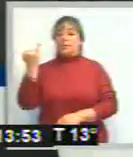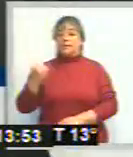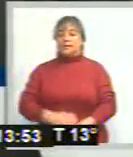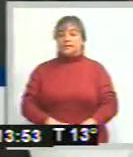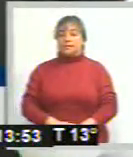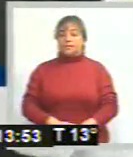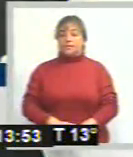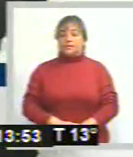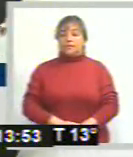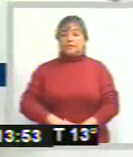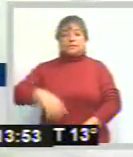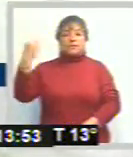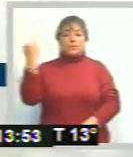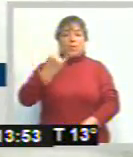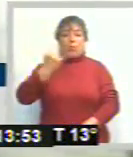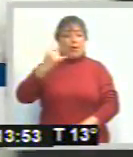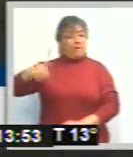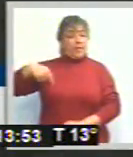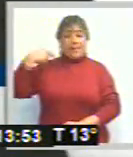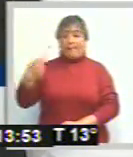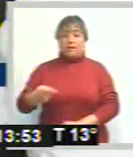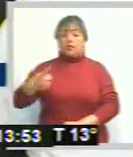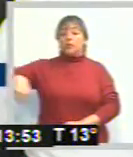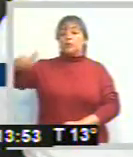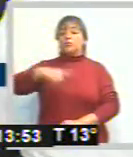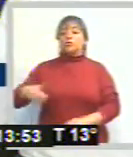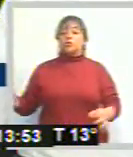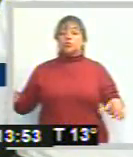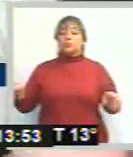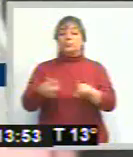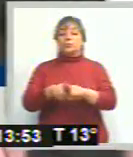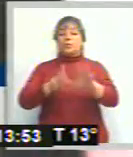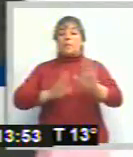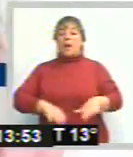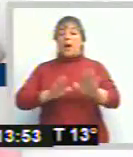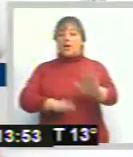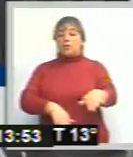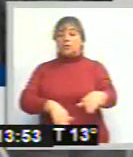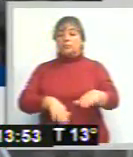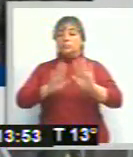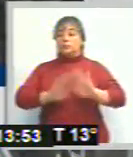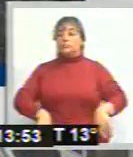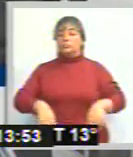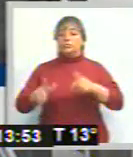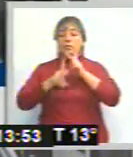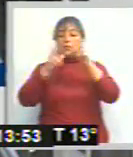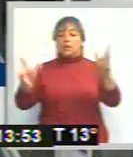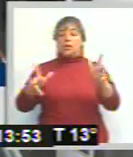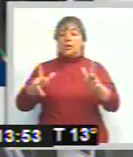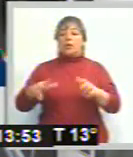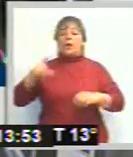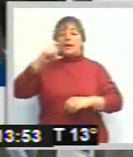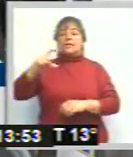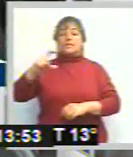Jueves próximo nos adherimos al paro nacional, anunciado por la CGT,